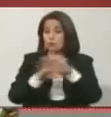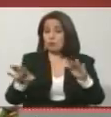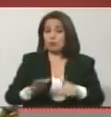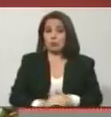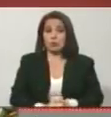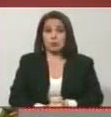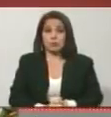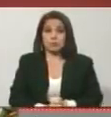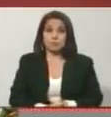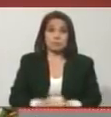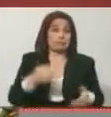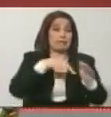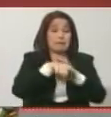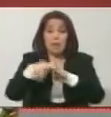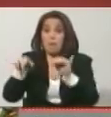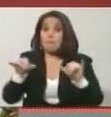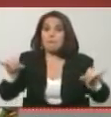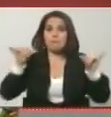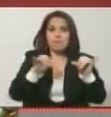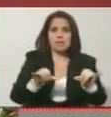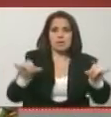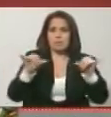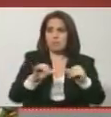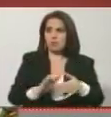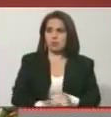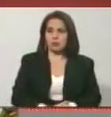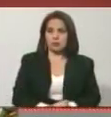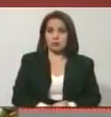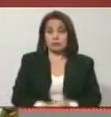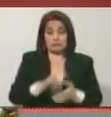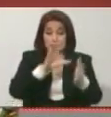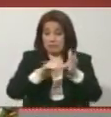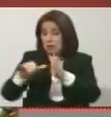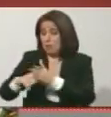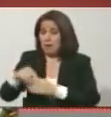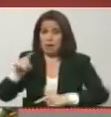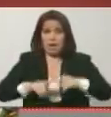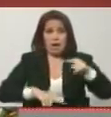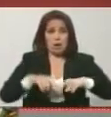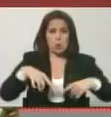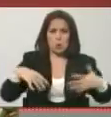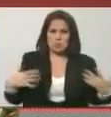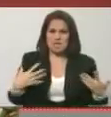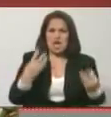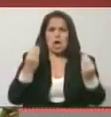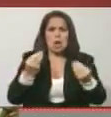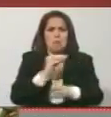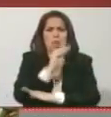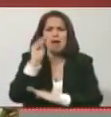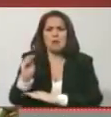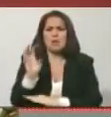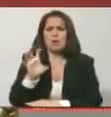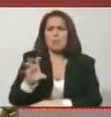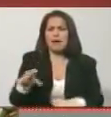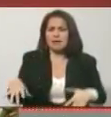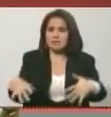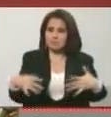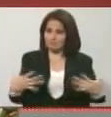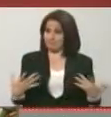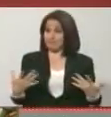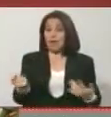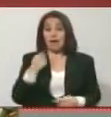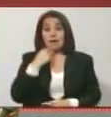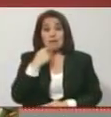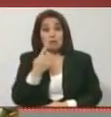Entre ellos, ¿vale? Entre ellos se robaron eso. ¿Cómo van a cuidar una nación? Y yo digo,